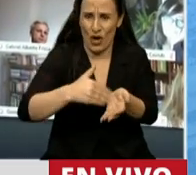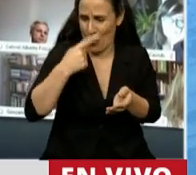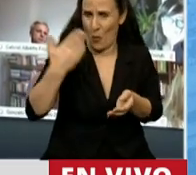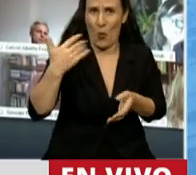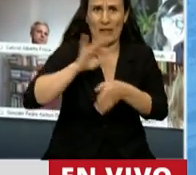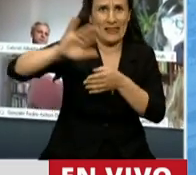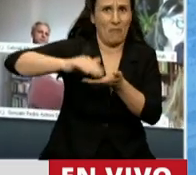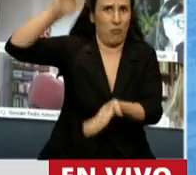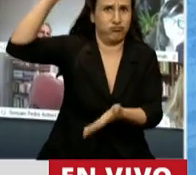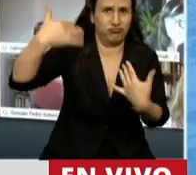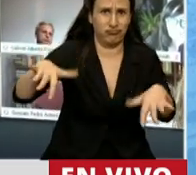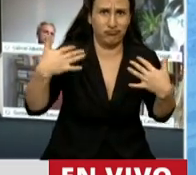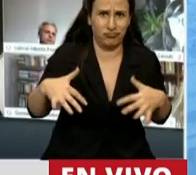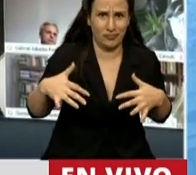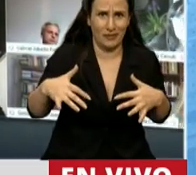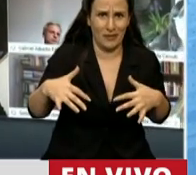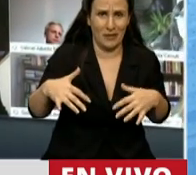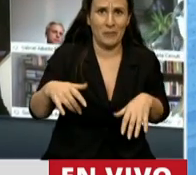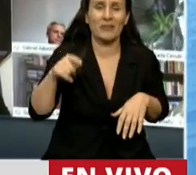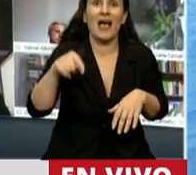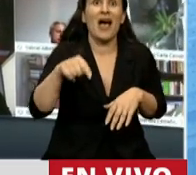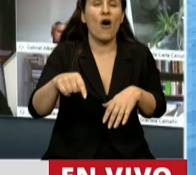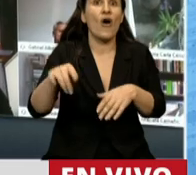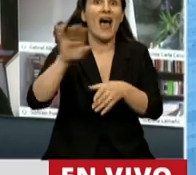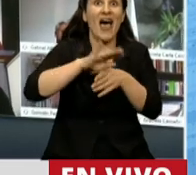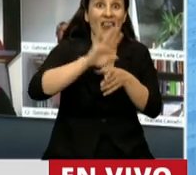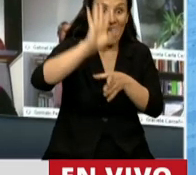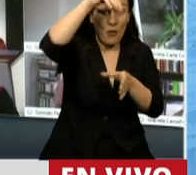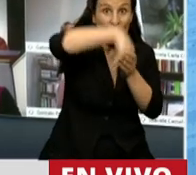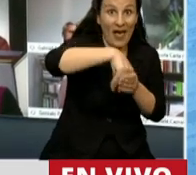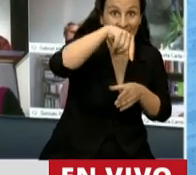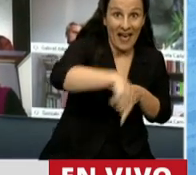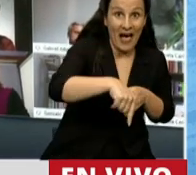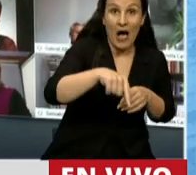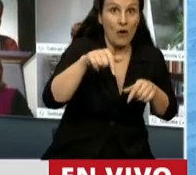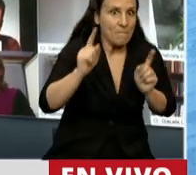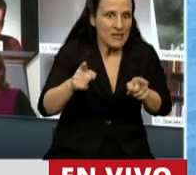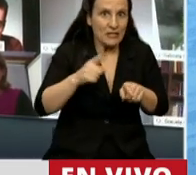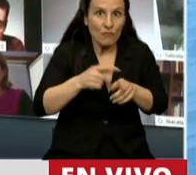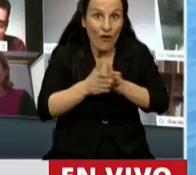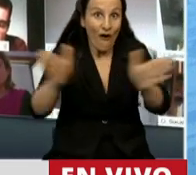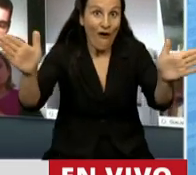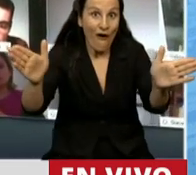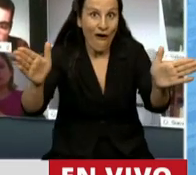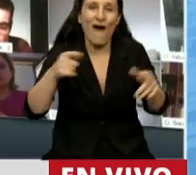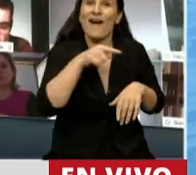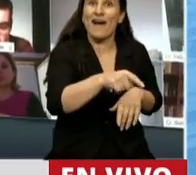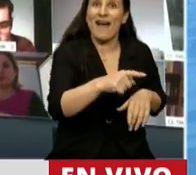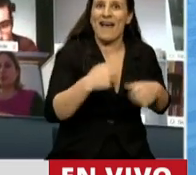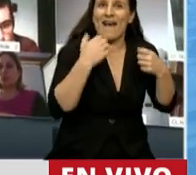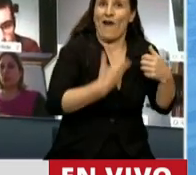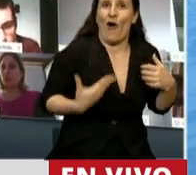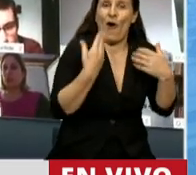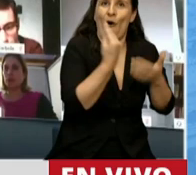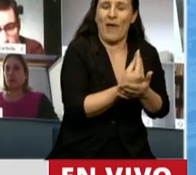Ahora, replicar eso con el canje de la deuda local, como hacemos hoy en forma simultánea, el anuncio del esfuerzo